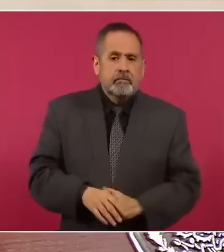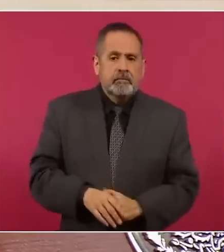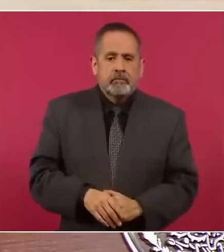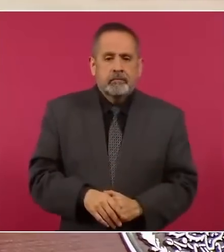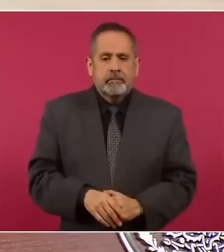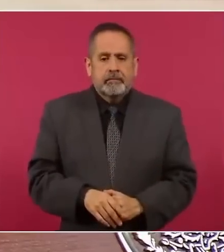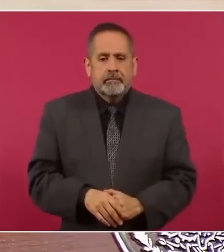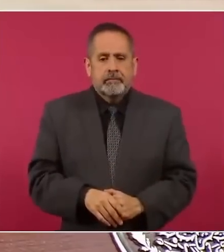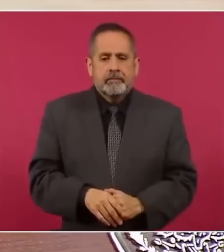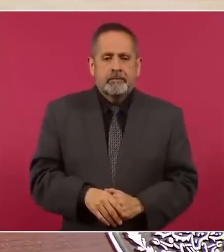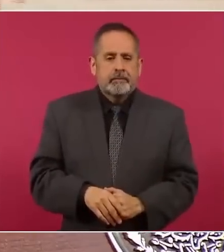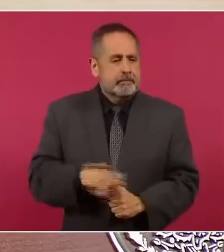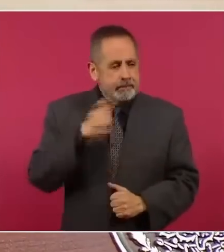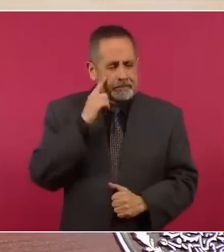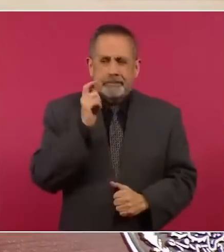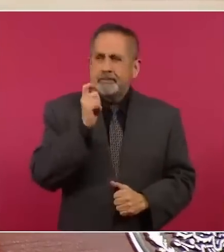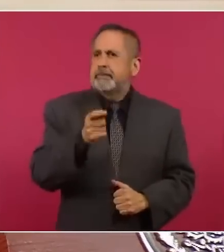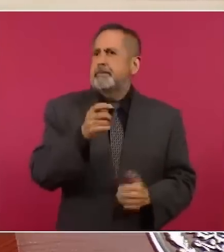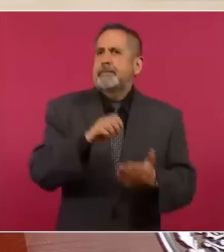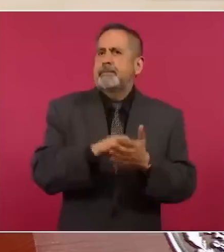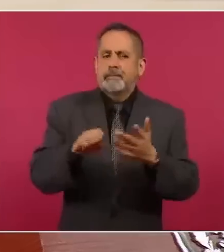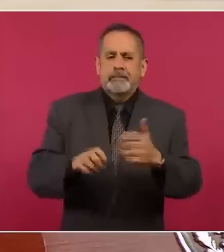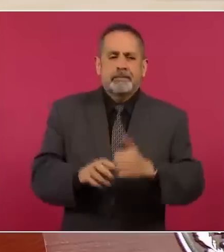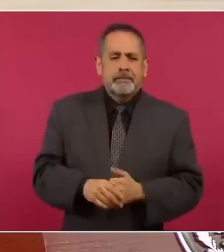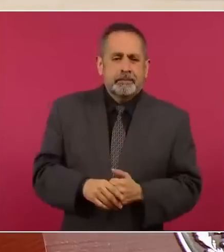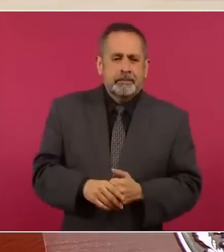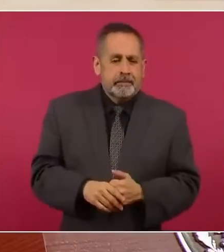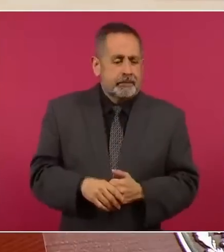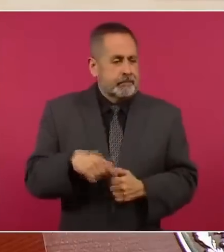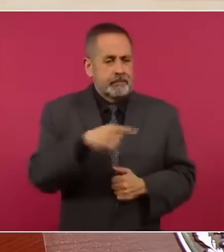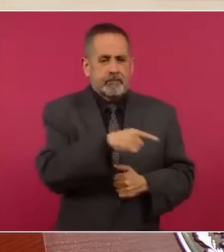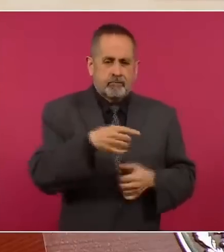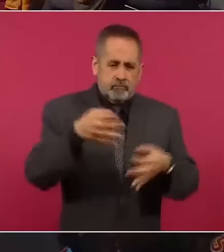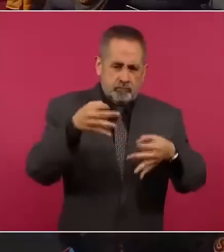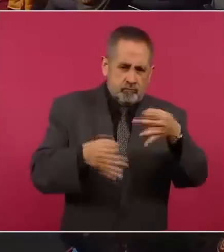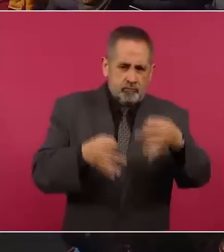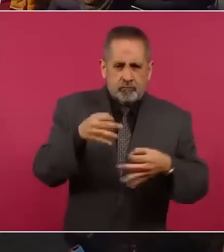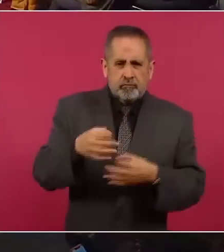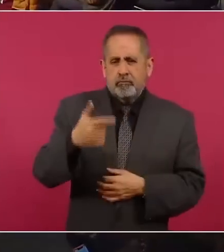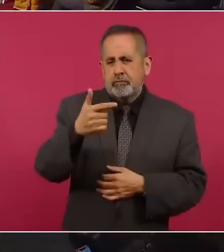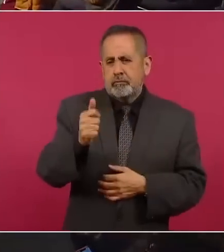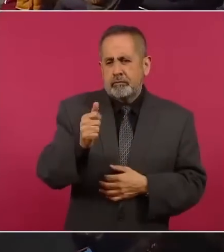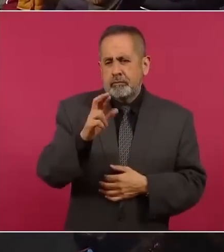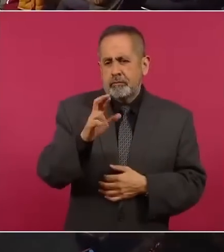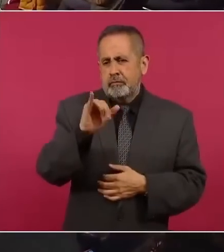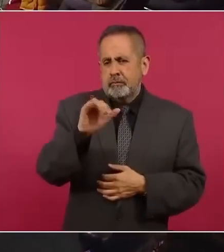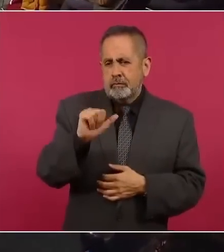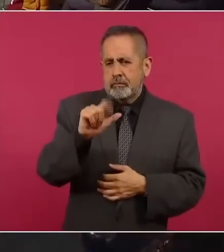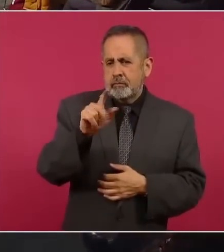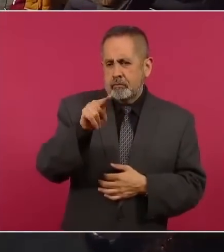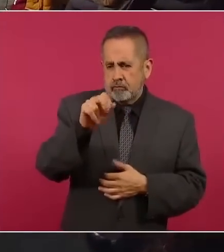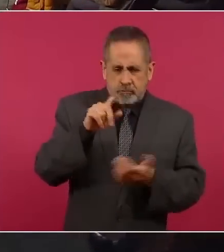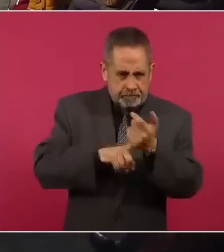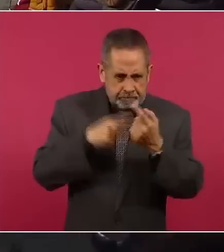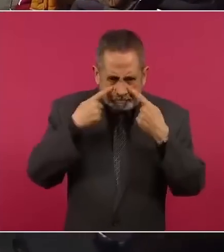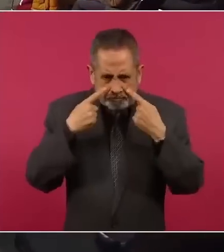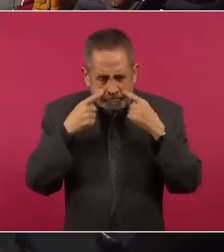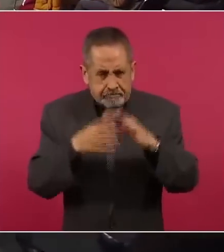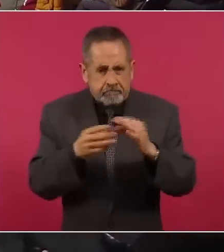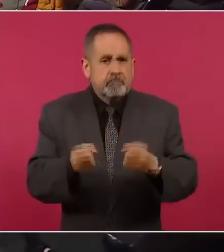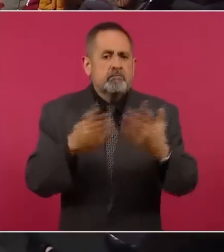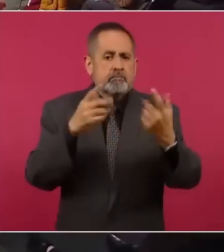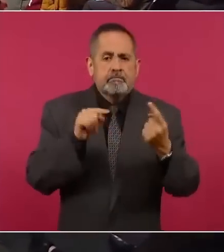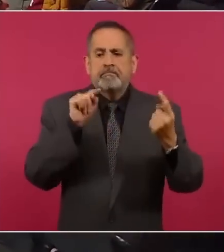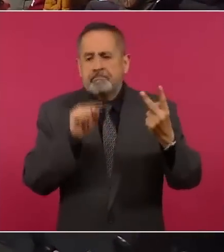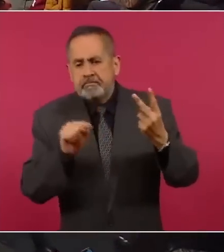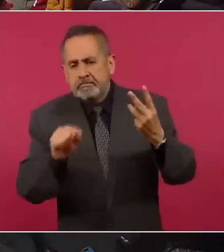Imagínense darle seguimiento a todo el juicio de García Luna, cuántos involucrados